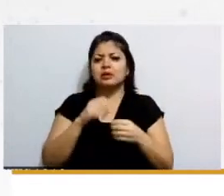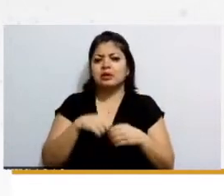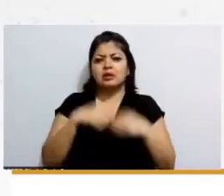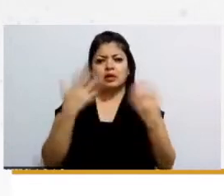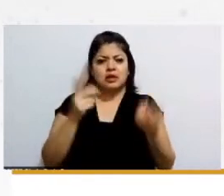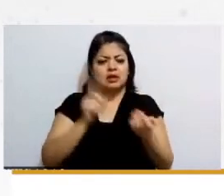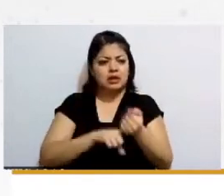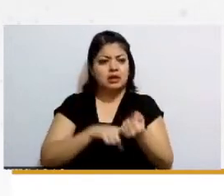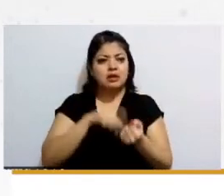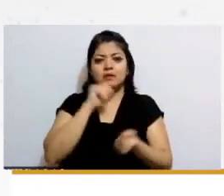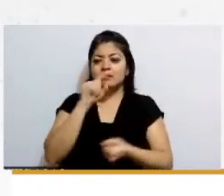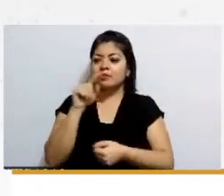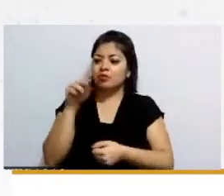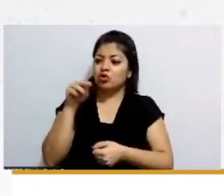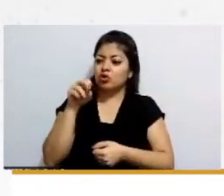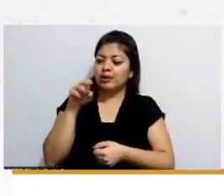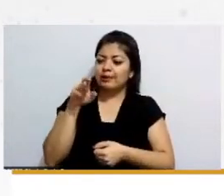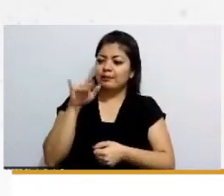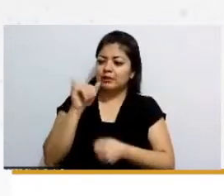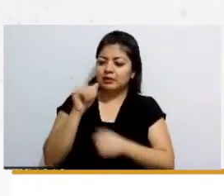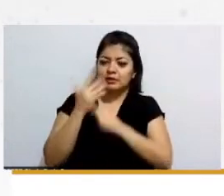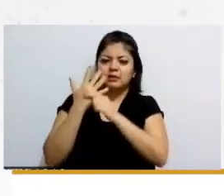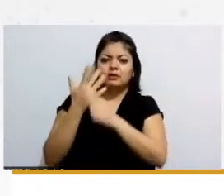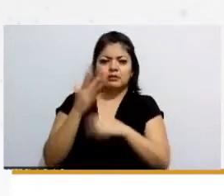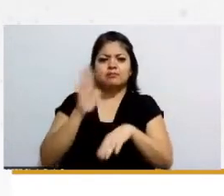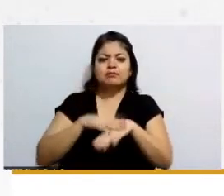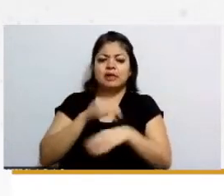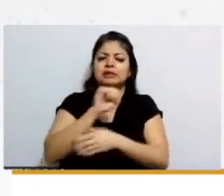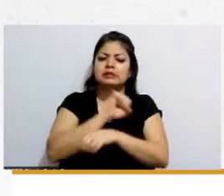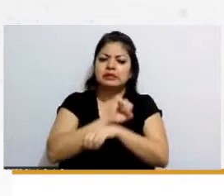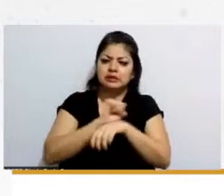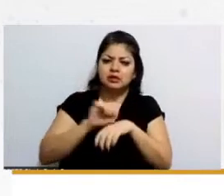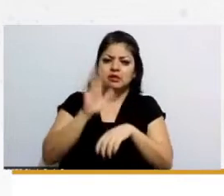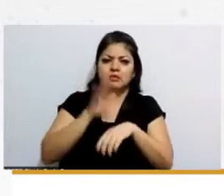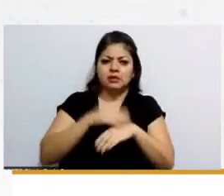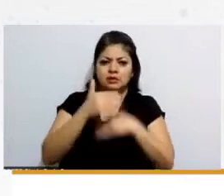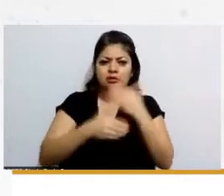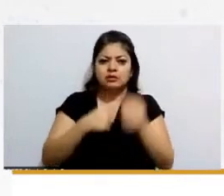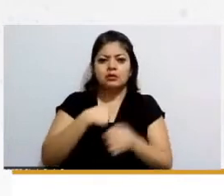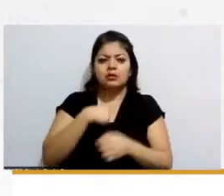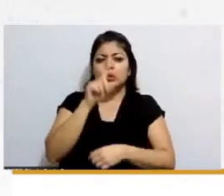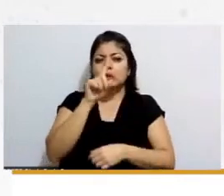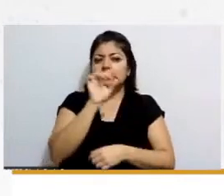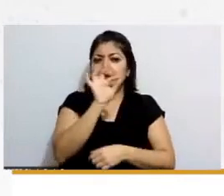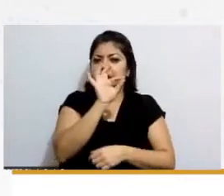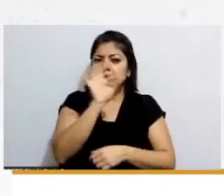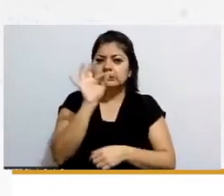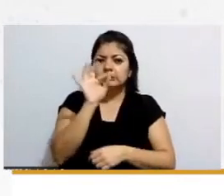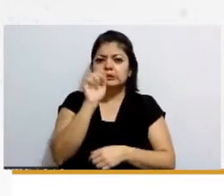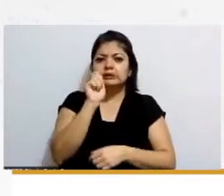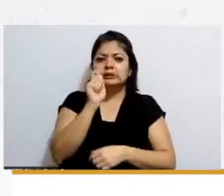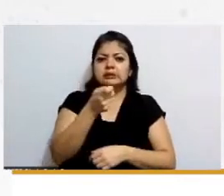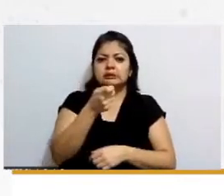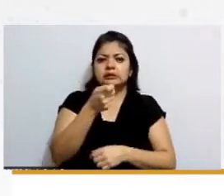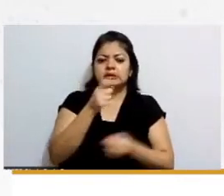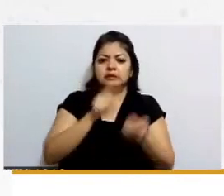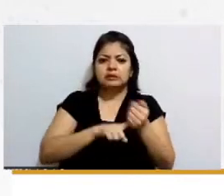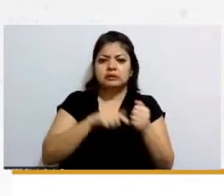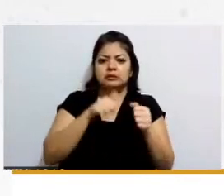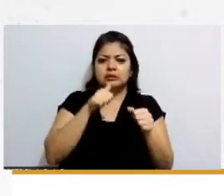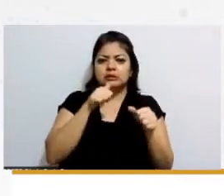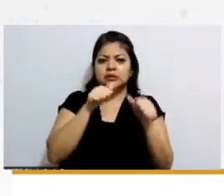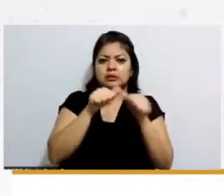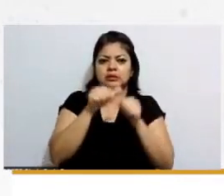dice Noemi si hay manera de hacerlos más sencillos más prácticos yo le vería este pequeño detalle del inicial el